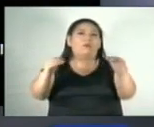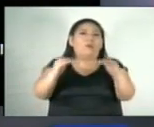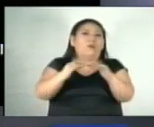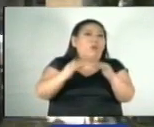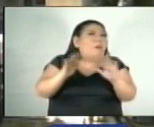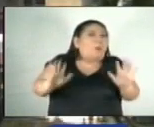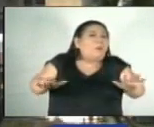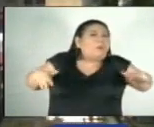circunstancias.